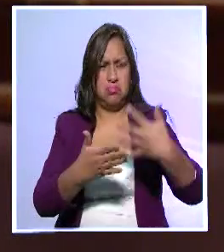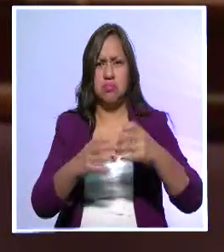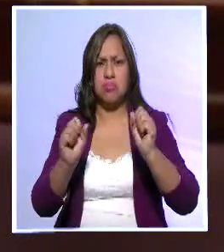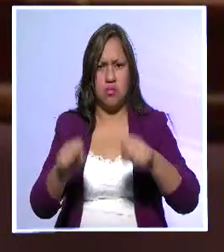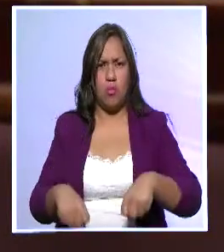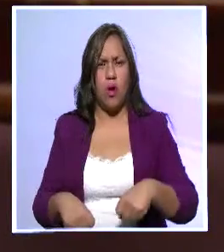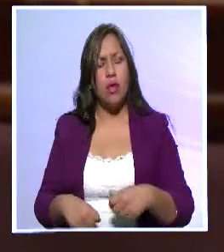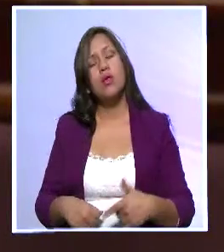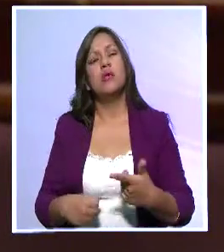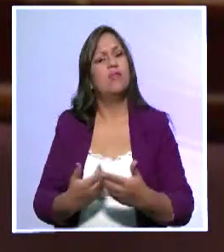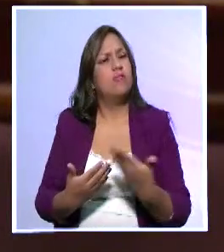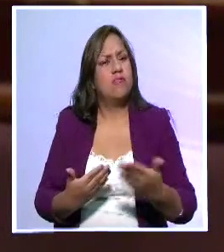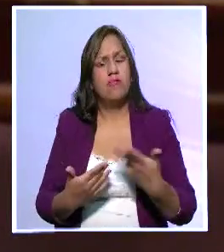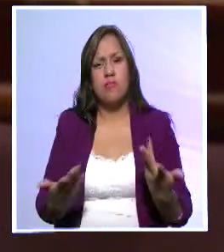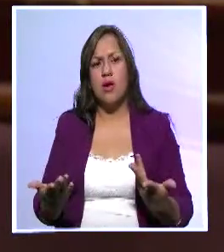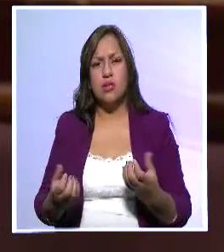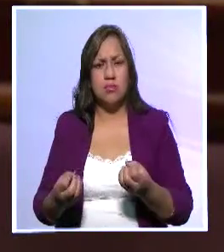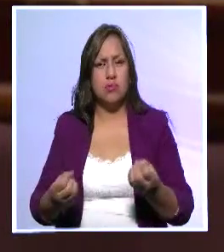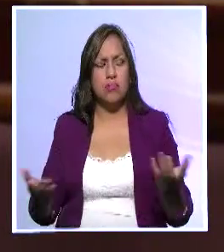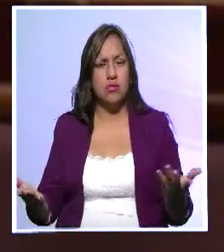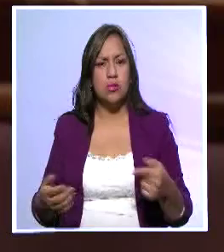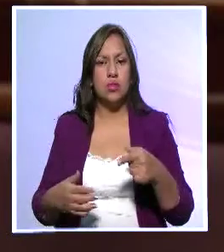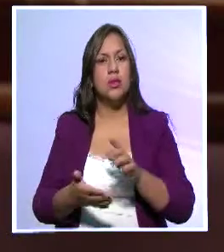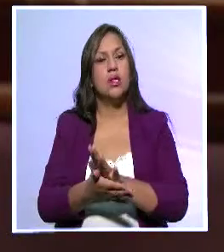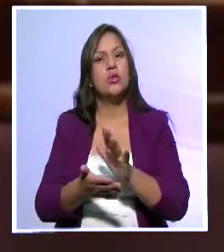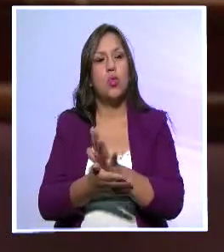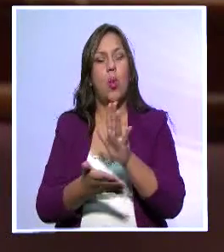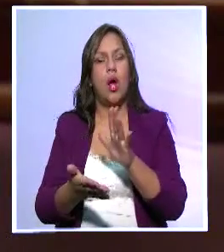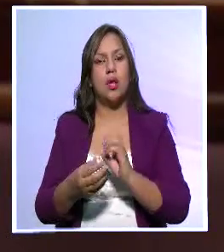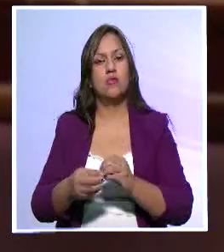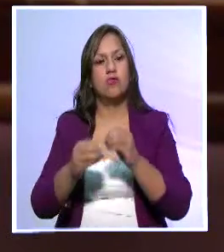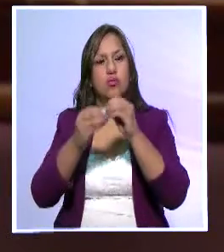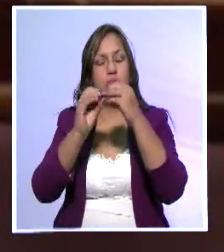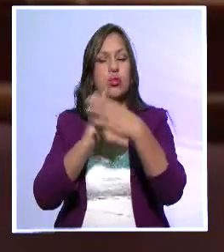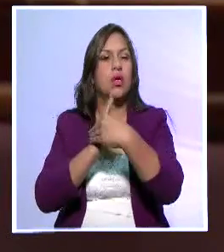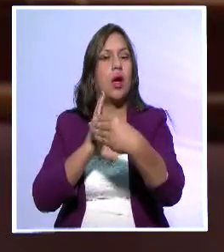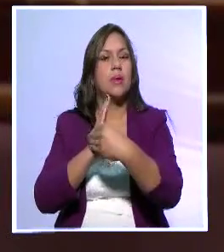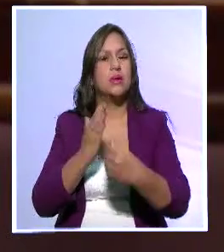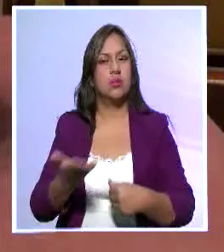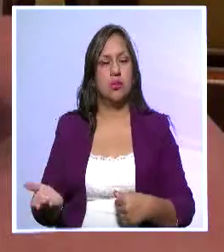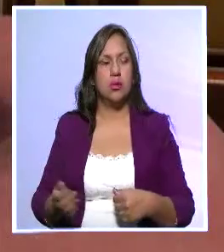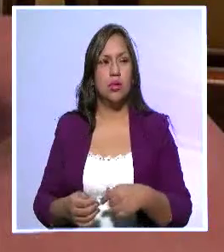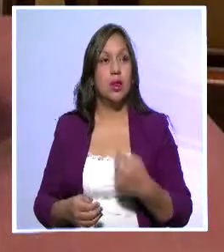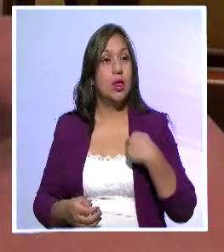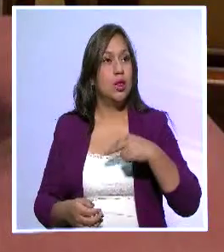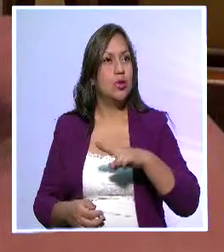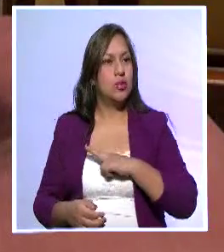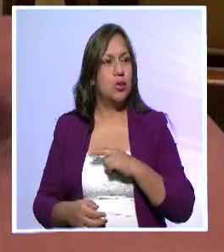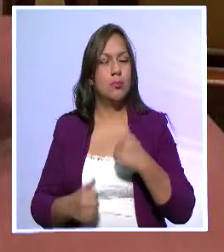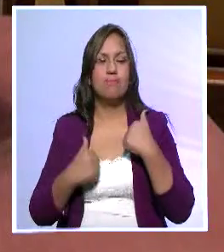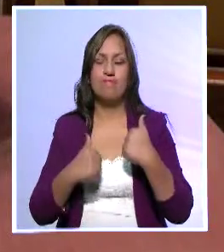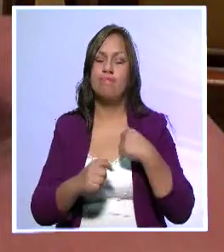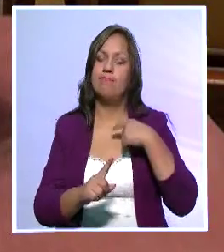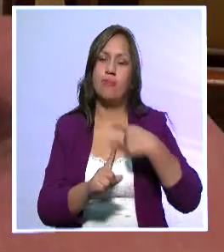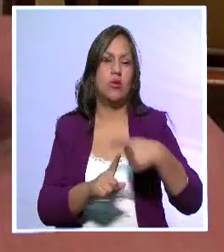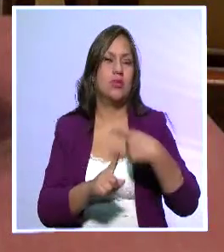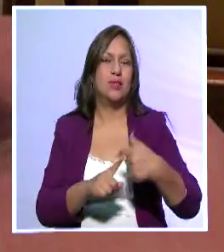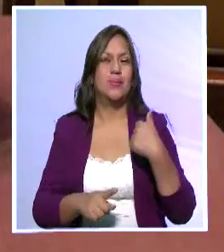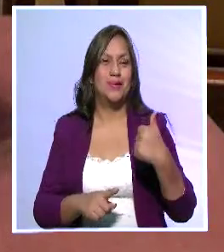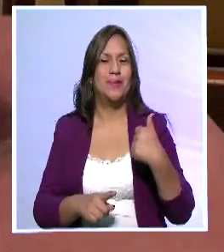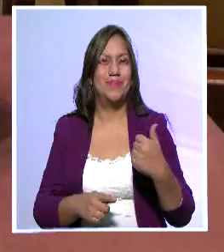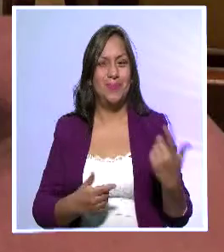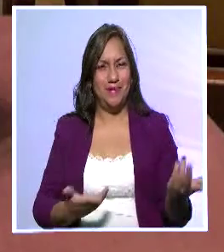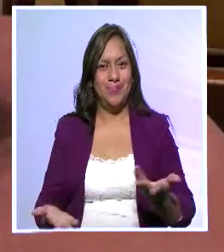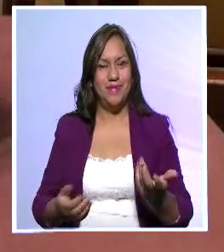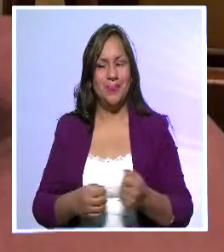facilitar la existencia de estas escuelas de formación y capacitación archivística. Y les deseamos todos los éxitos en este camino, que